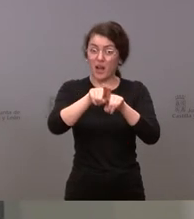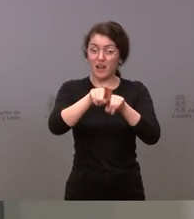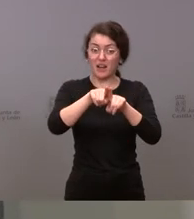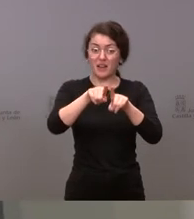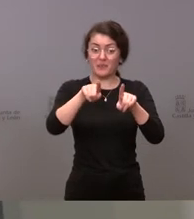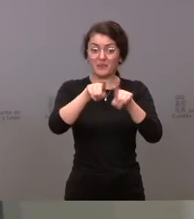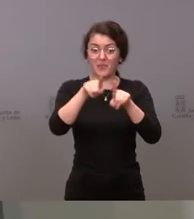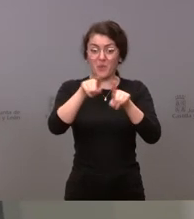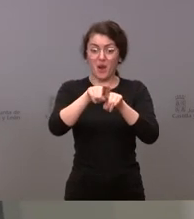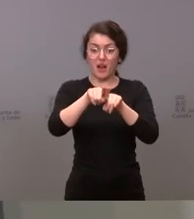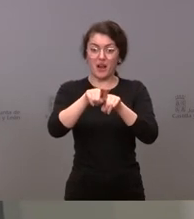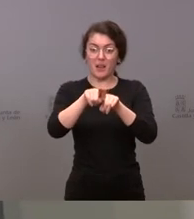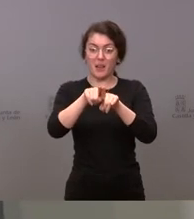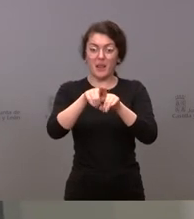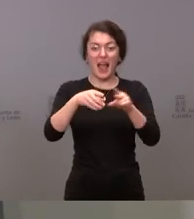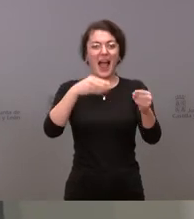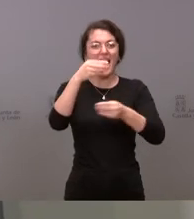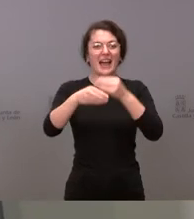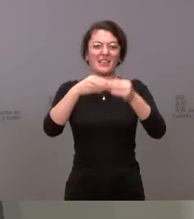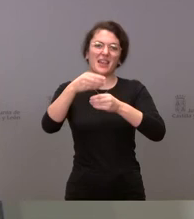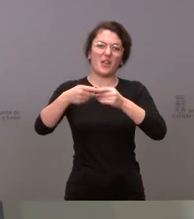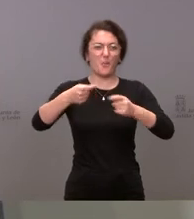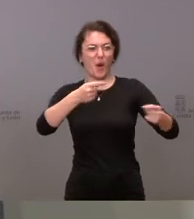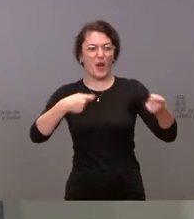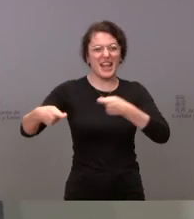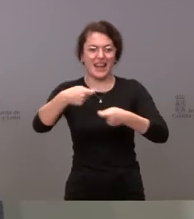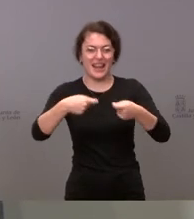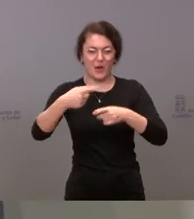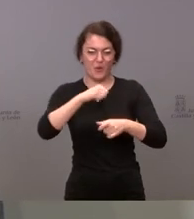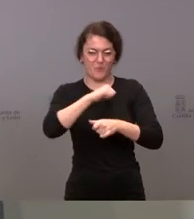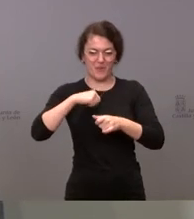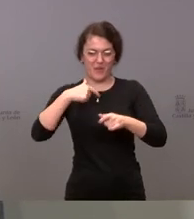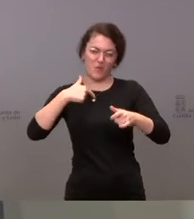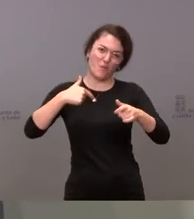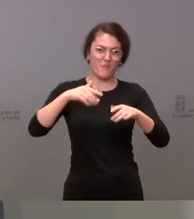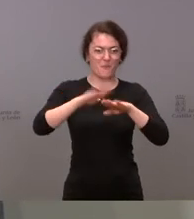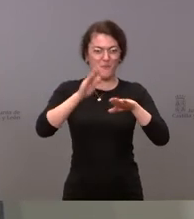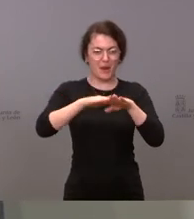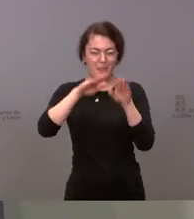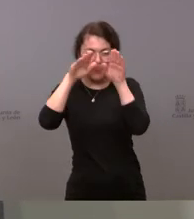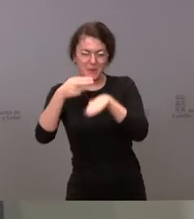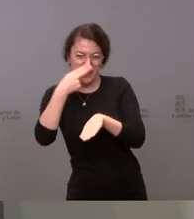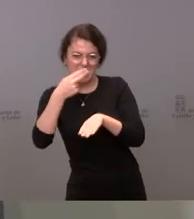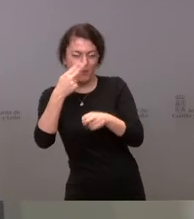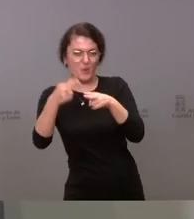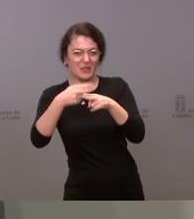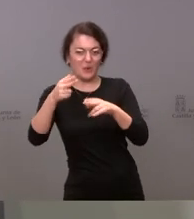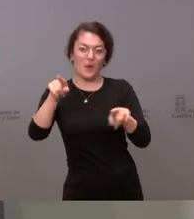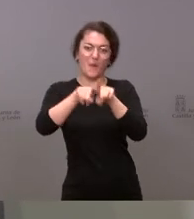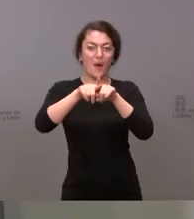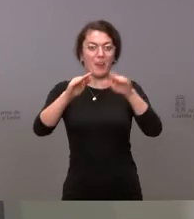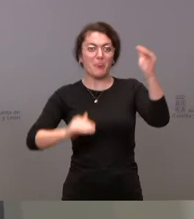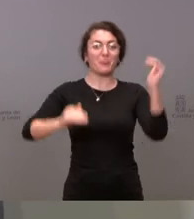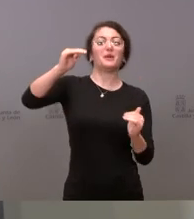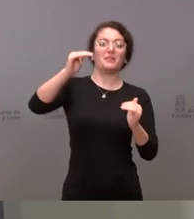operación privada para favorecer un interés político. Esto es un desequilibrio. Pero no es eso lo que